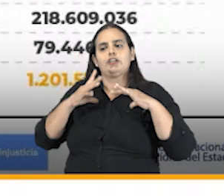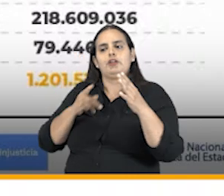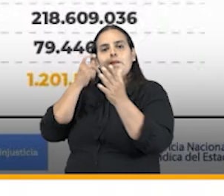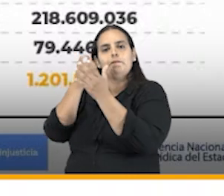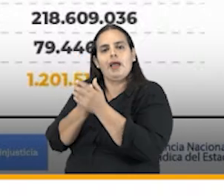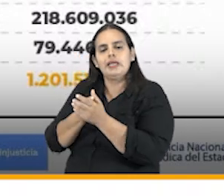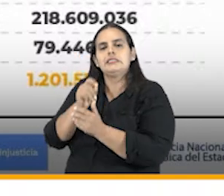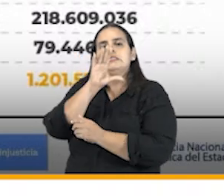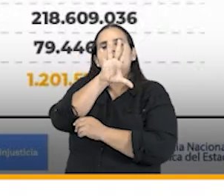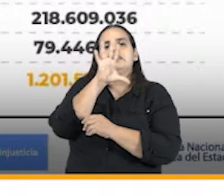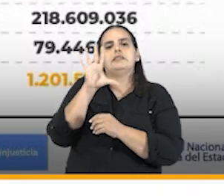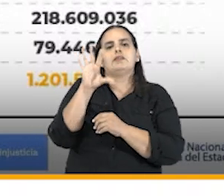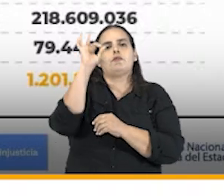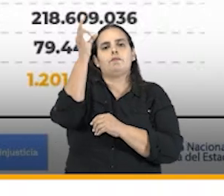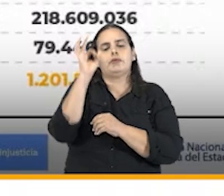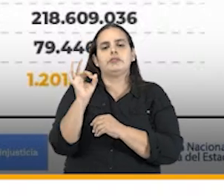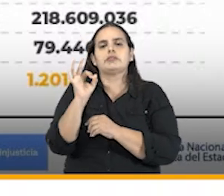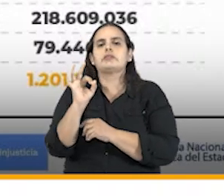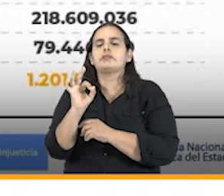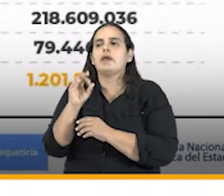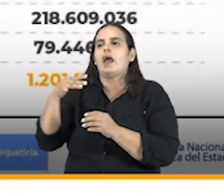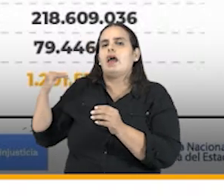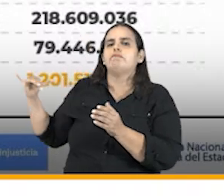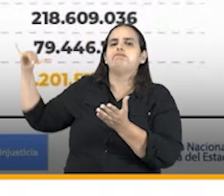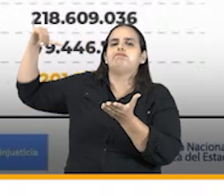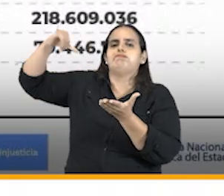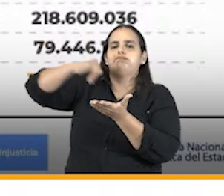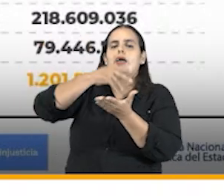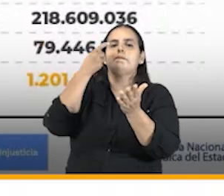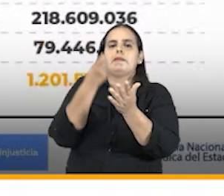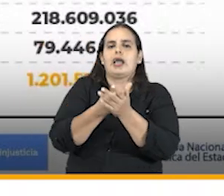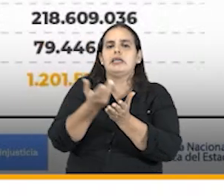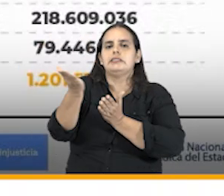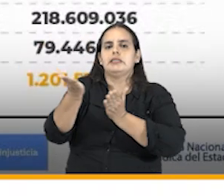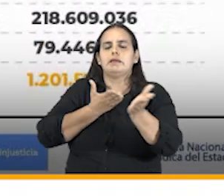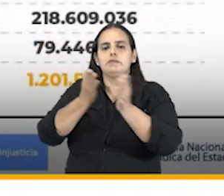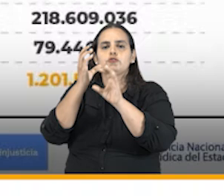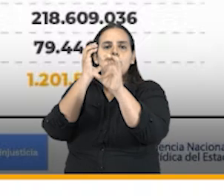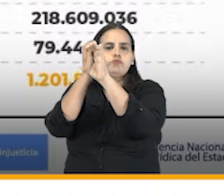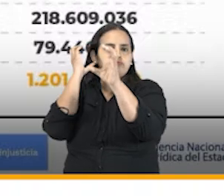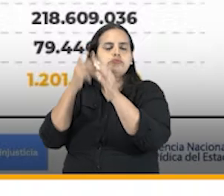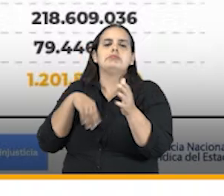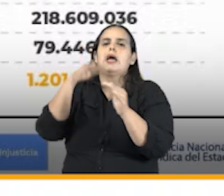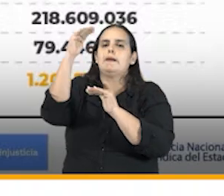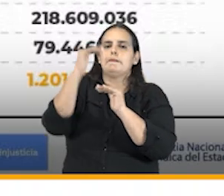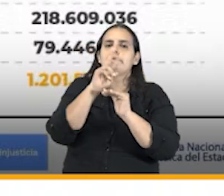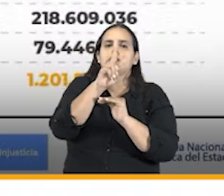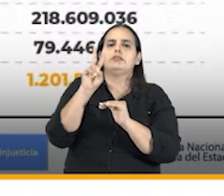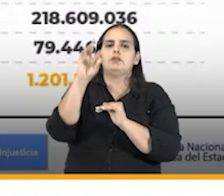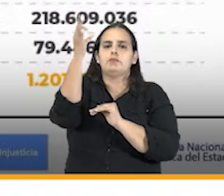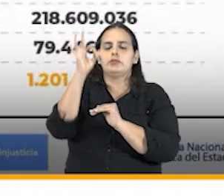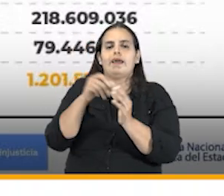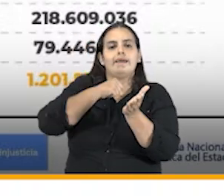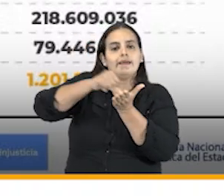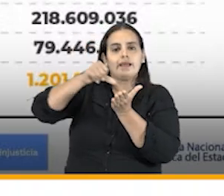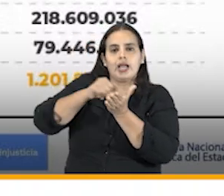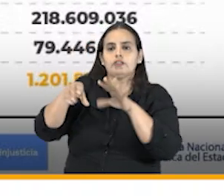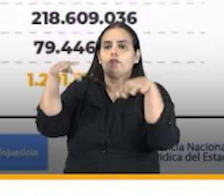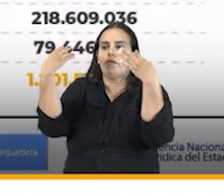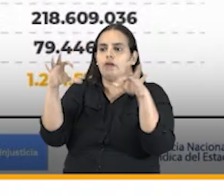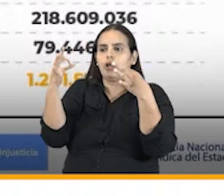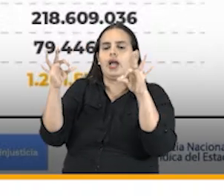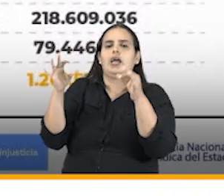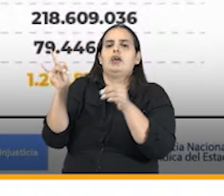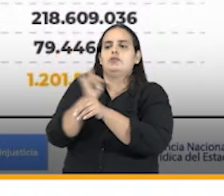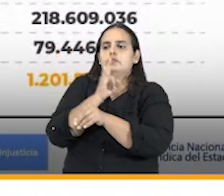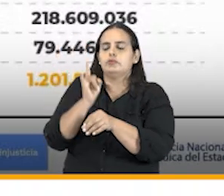65% los tiquetes aéreos el servicio de transporte un 22% el gasto el en papelería y